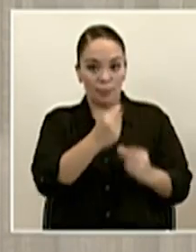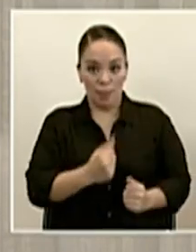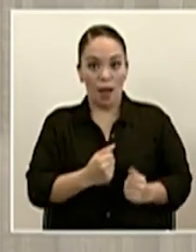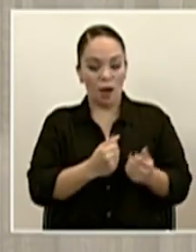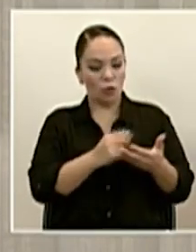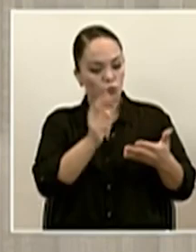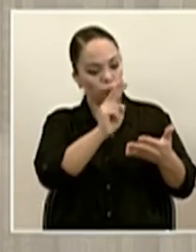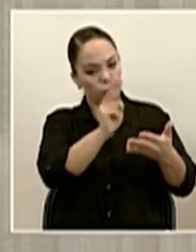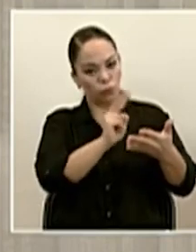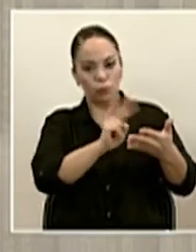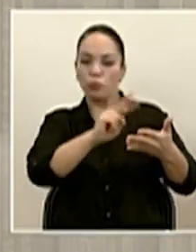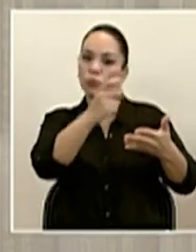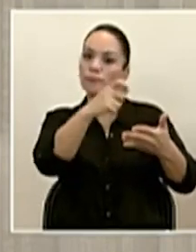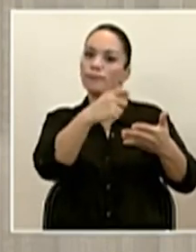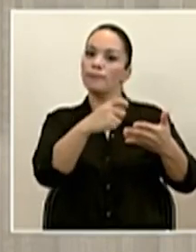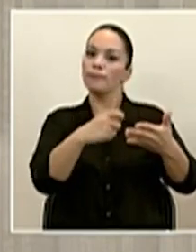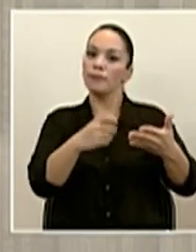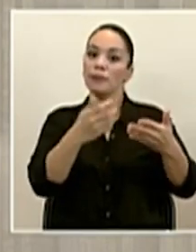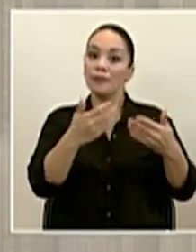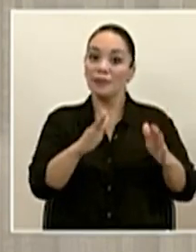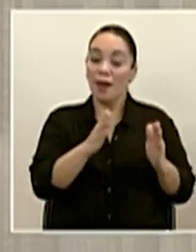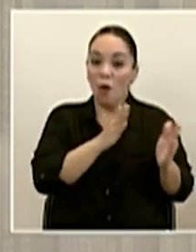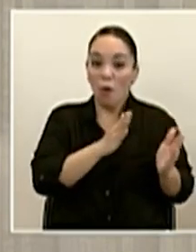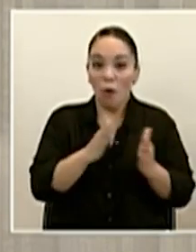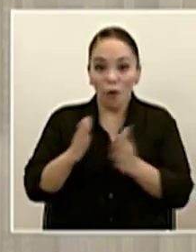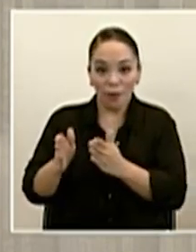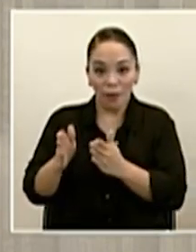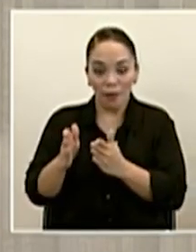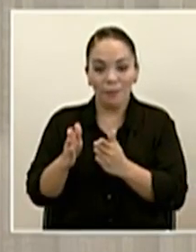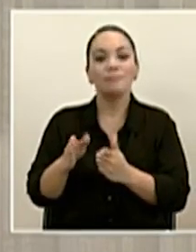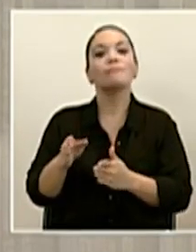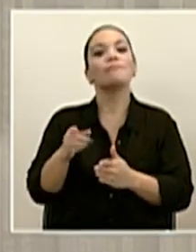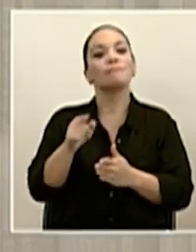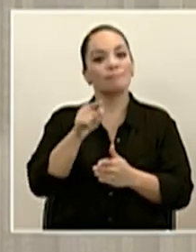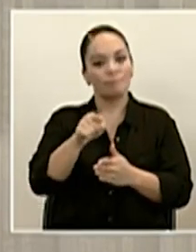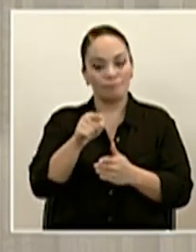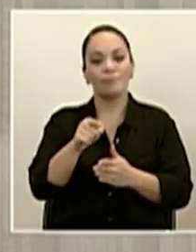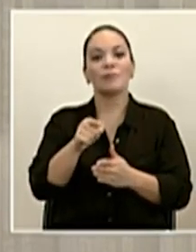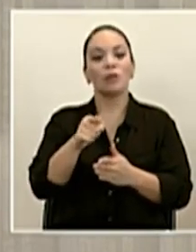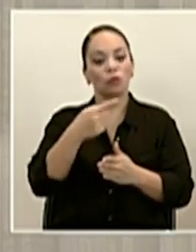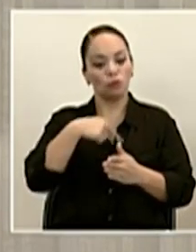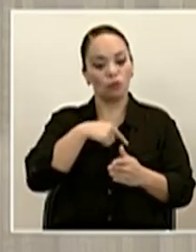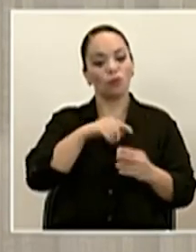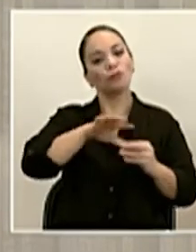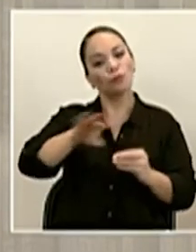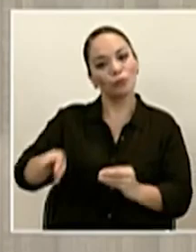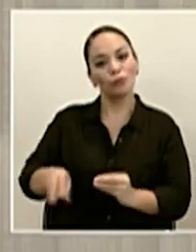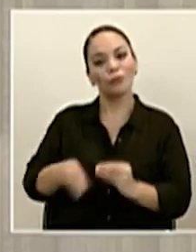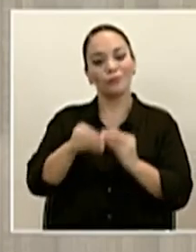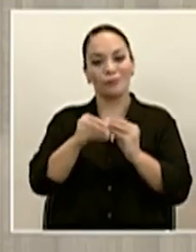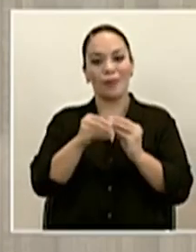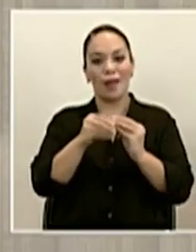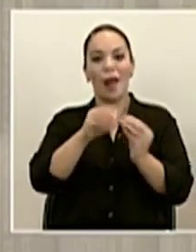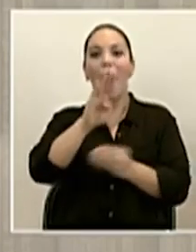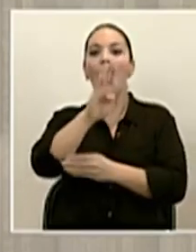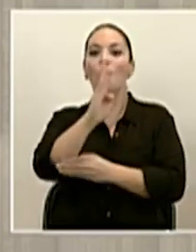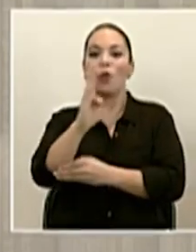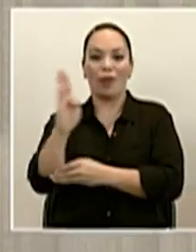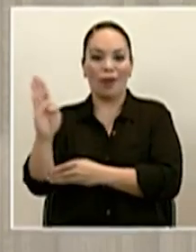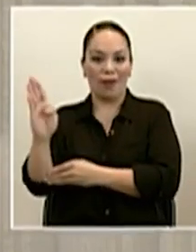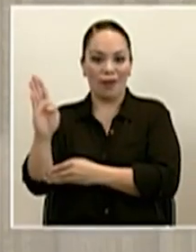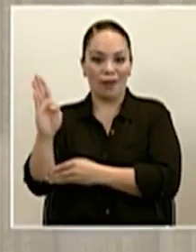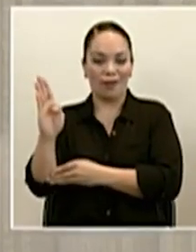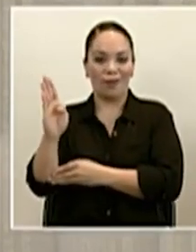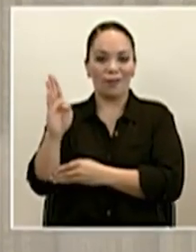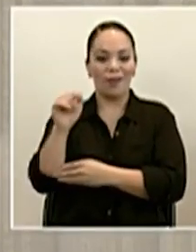todo está en orden, es que eso ya se suma a nuestro inventario en la bodega. Así que